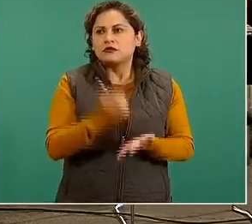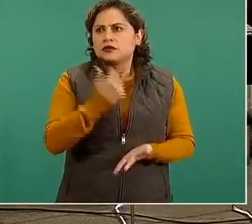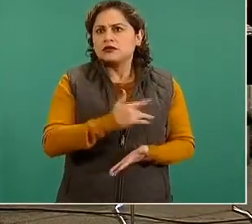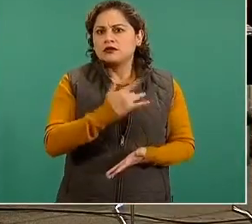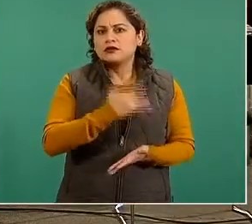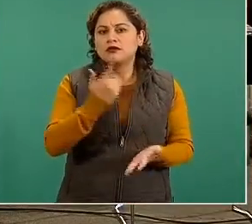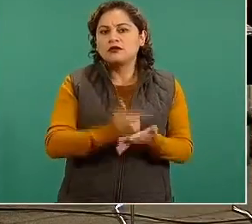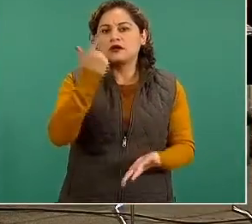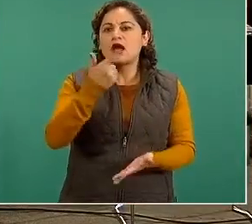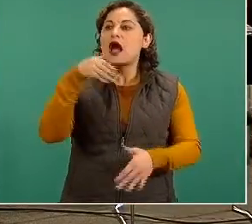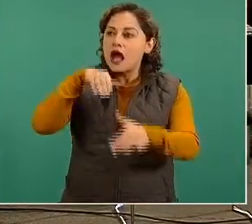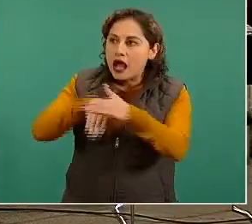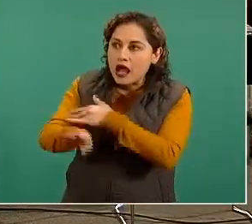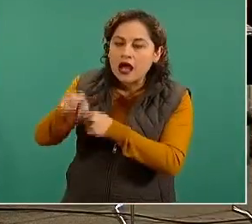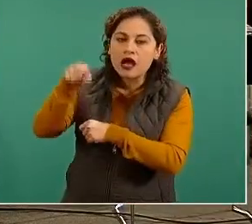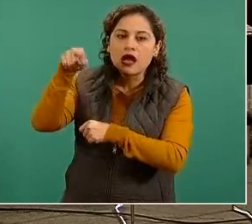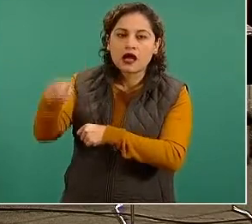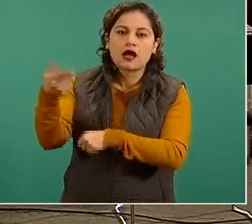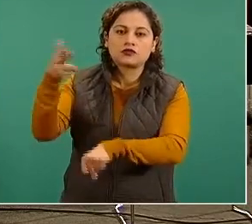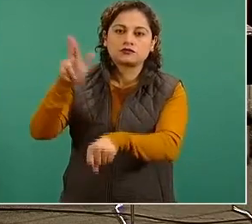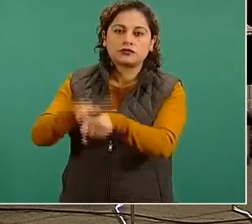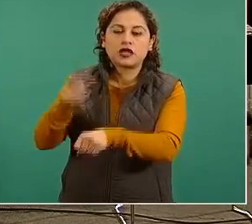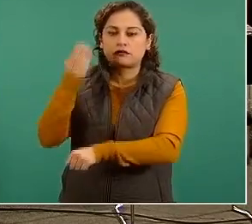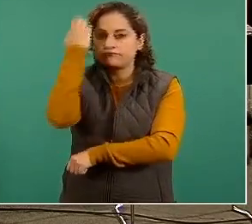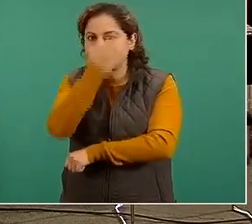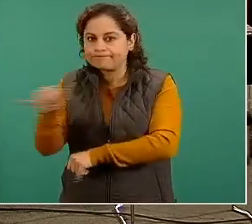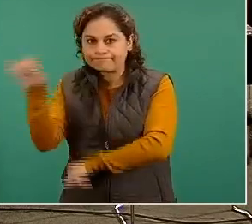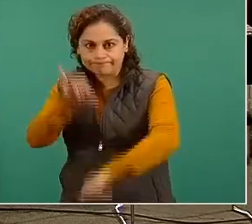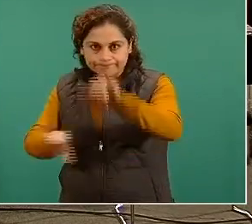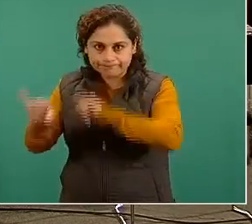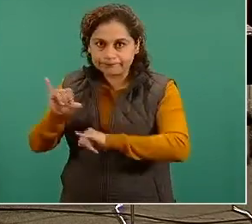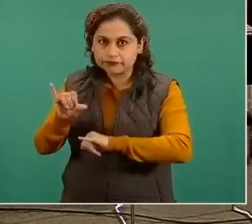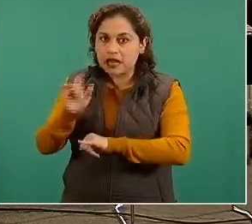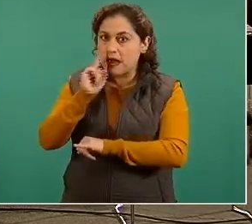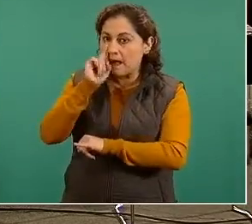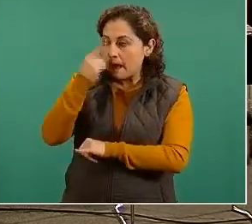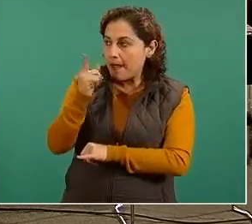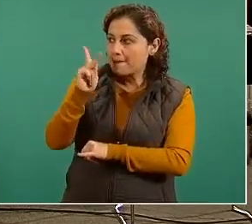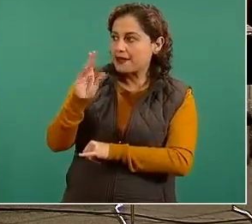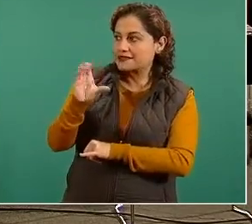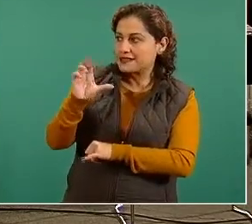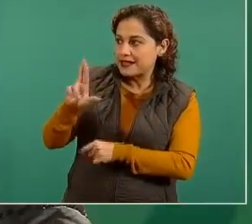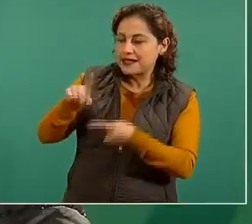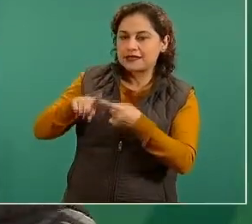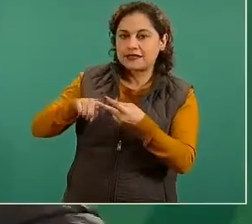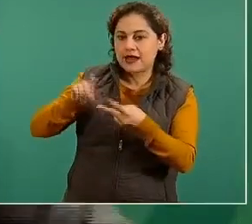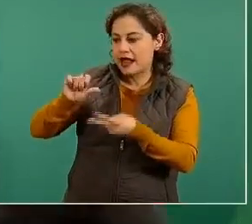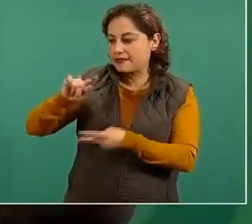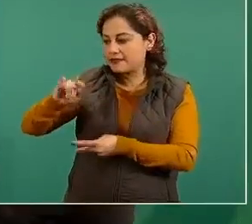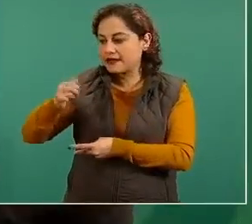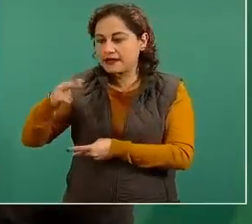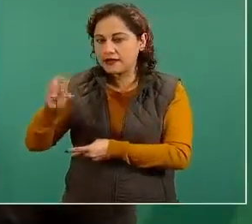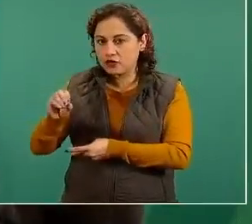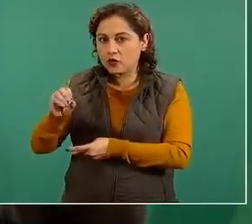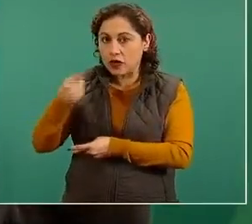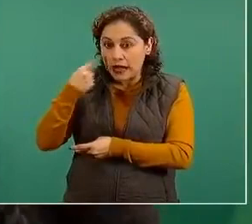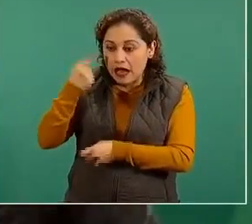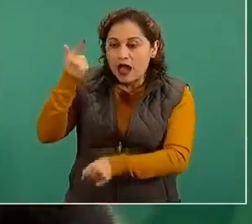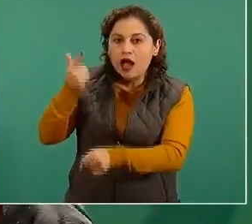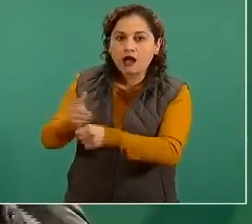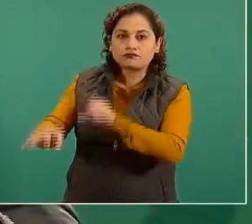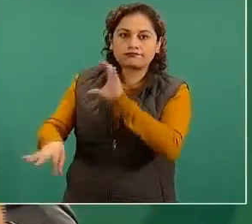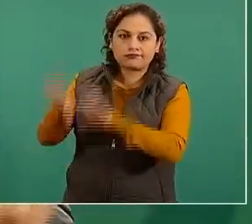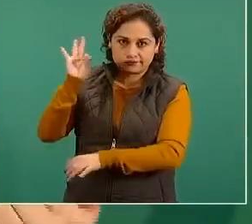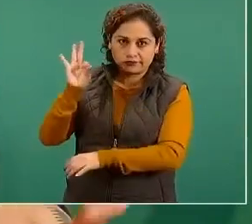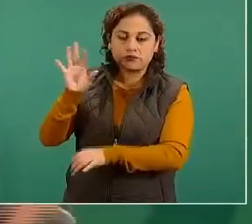o de antígeno para tener un diagnóstico preciso porque si la si la IgM está elevada